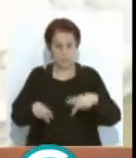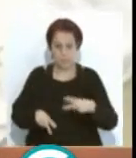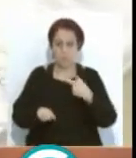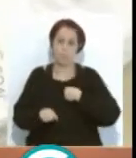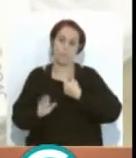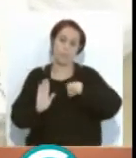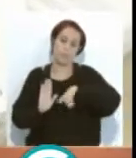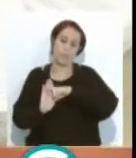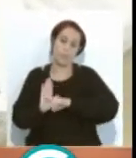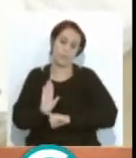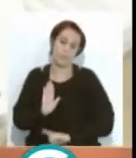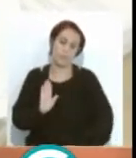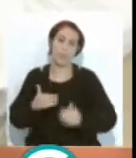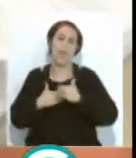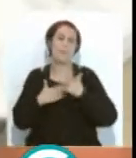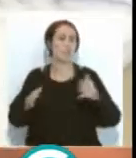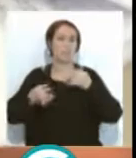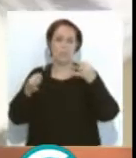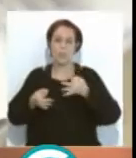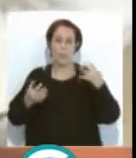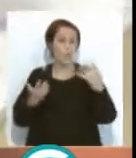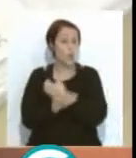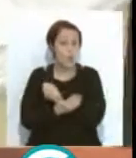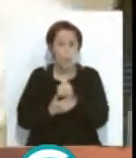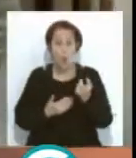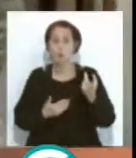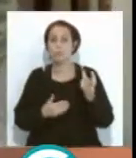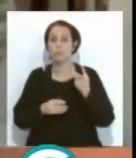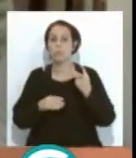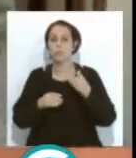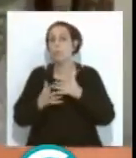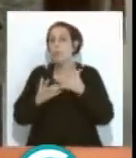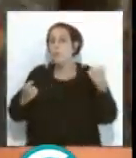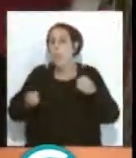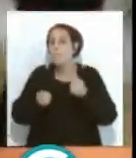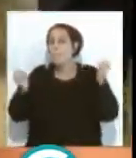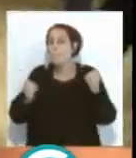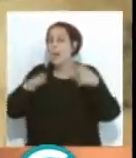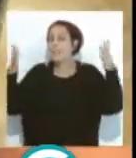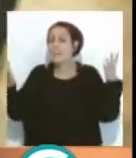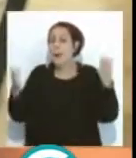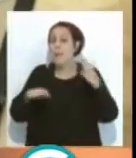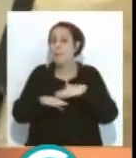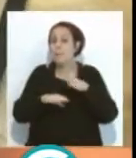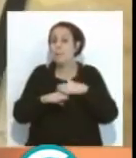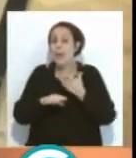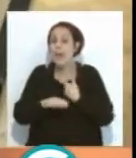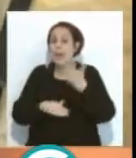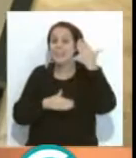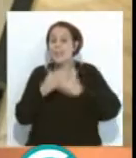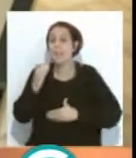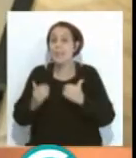inscripciones y abiertos siempre a todos? ¿Tenéis alguna fórmula mágica para ponerle coto?